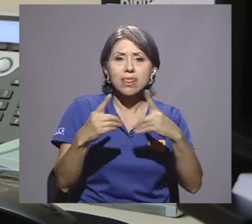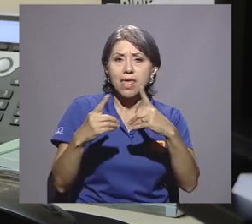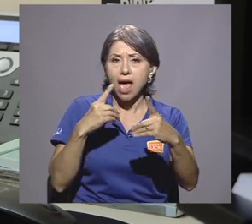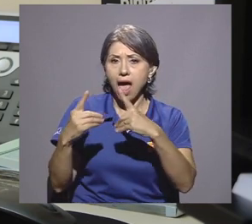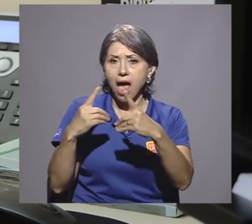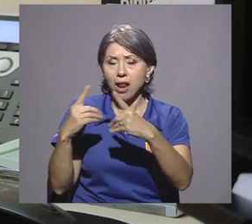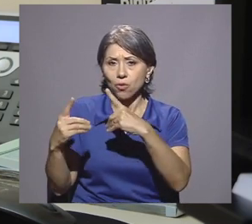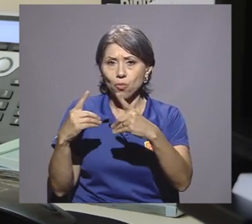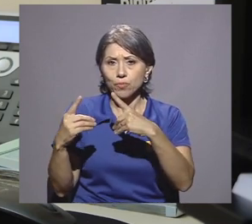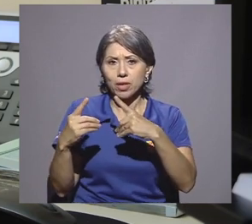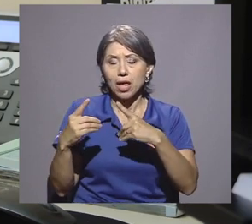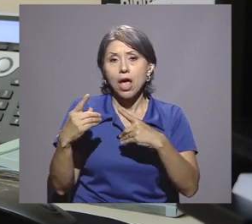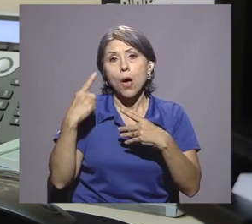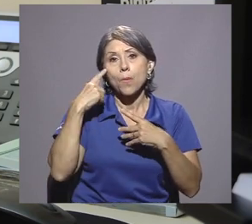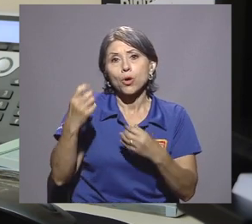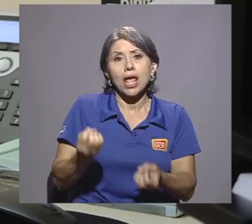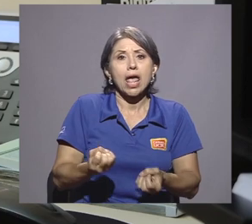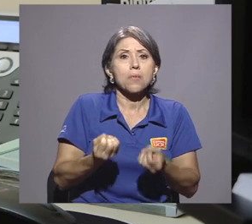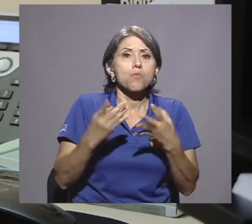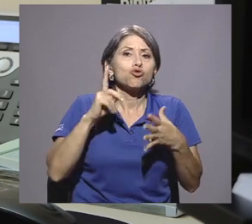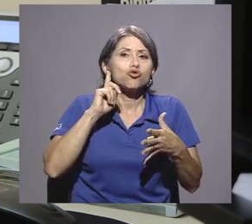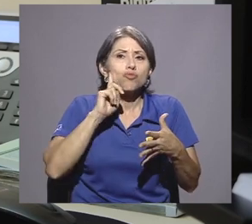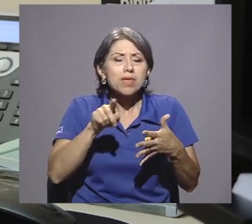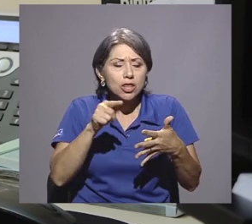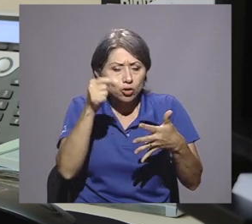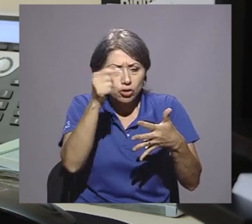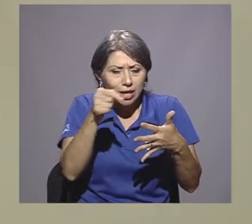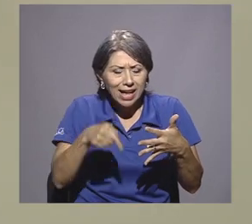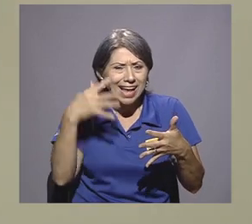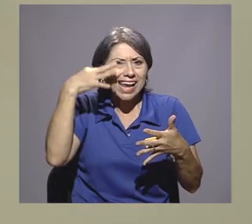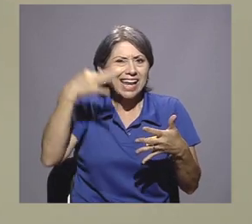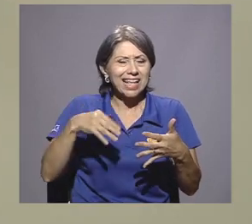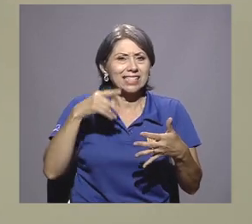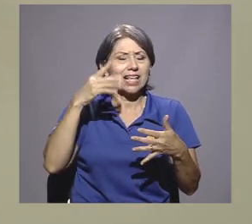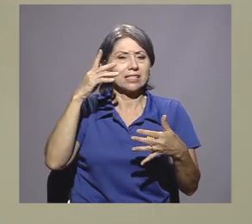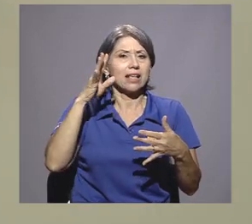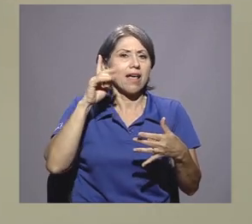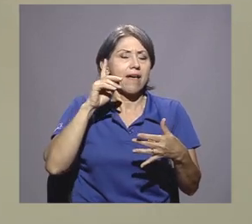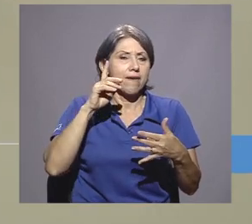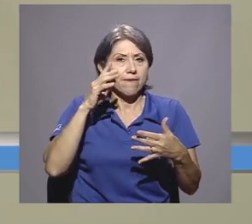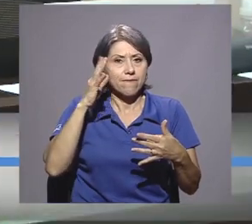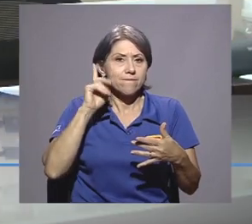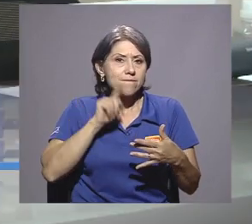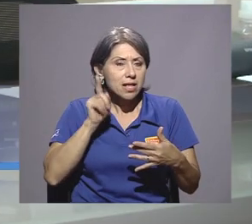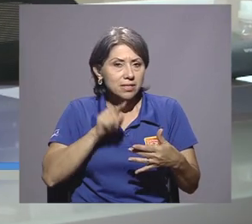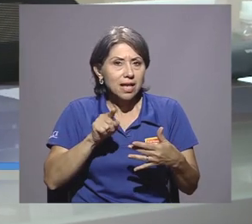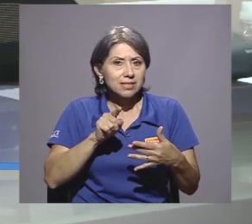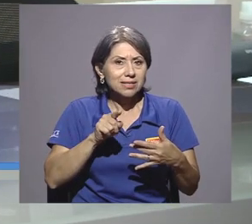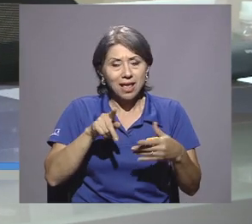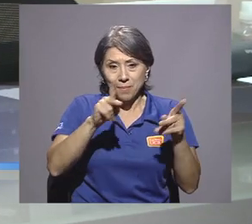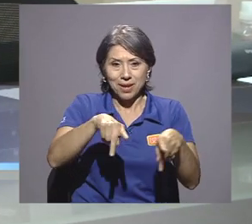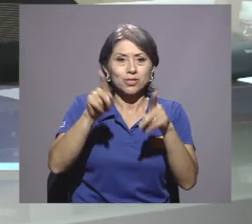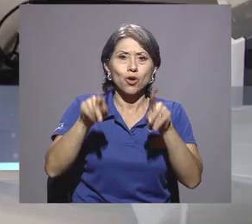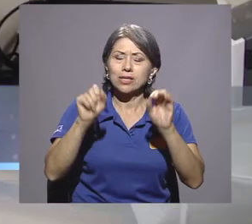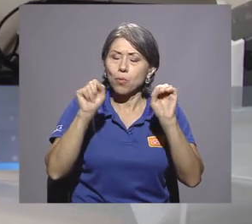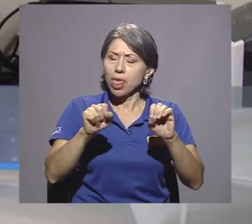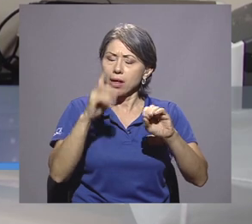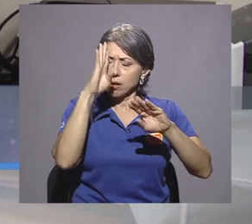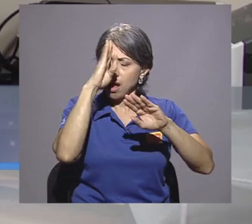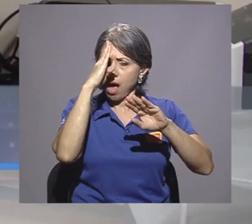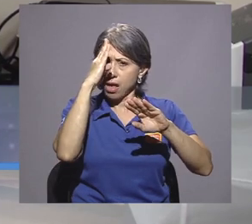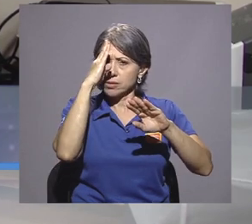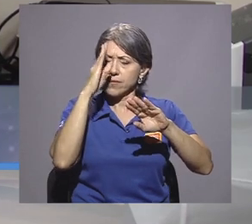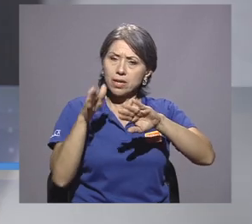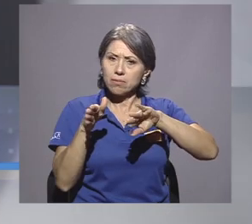que las personas puedan desmitificar gran cantidad de mitos y tabúes que existen alrededor de la sexualidad. Si desea